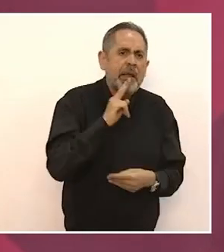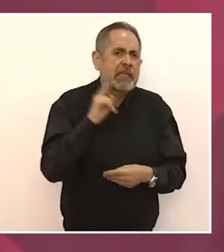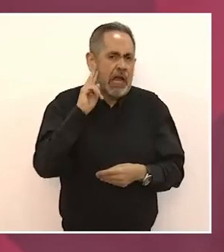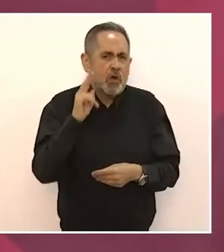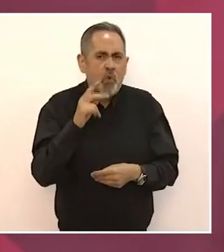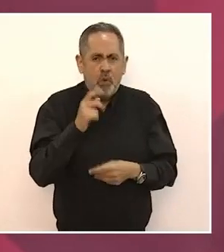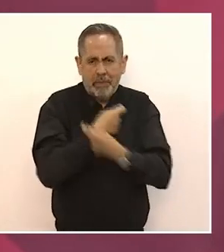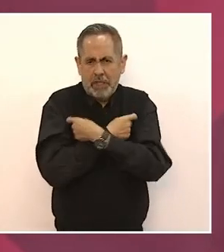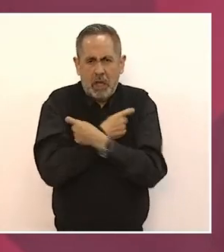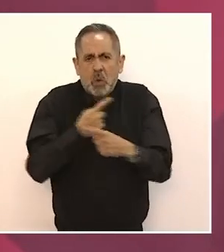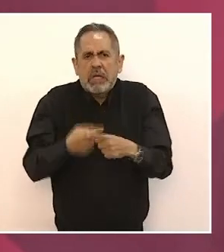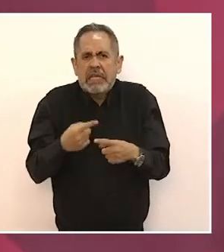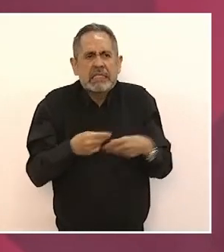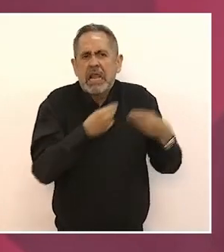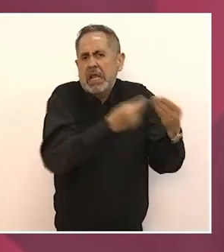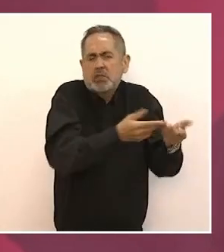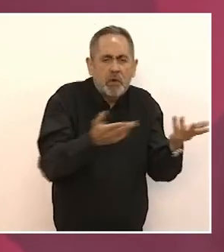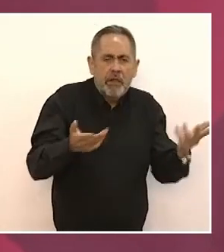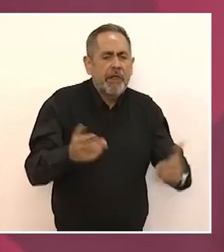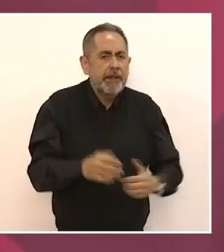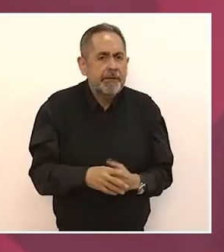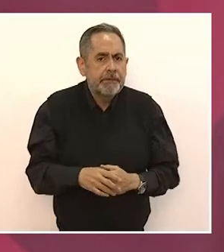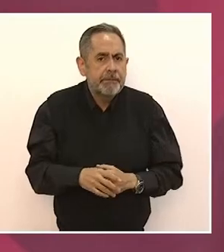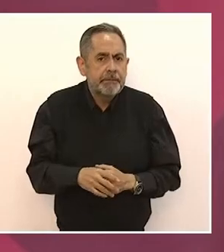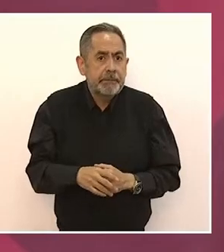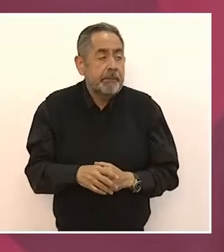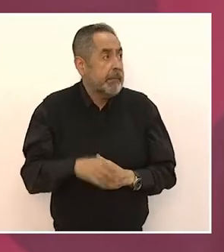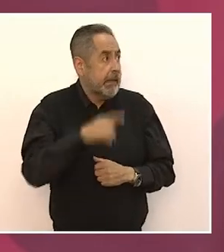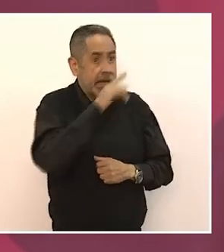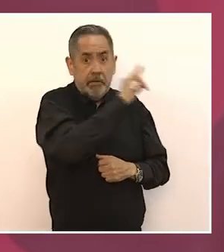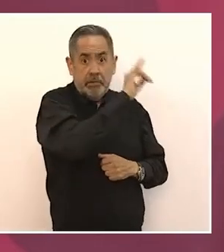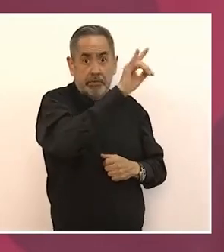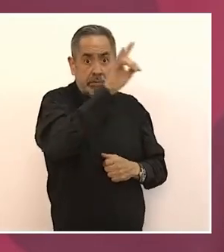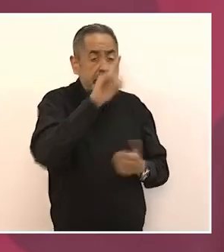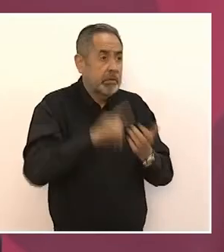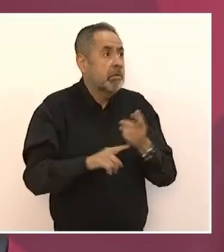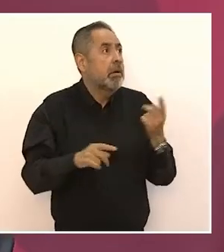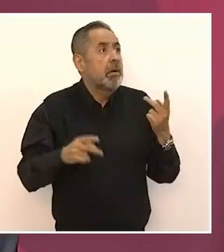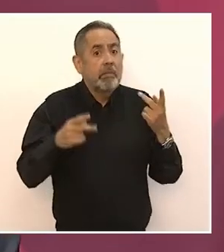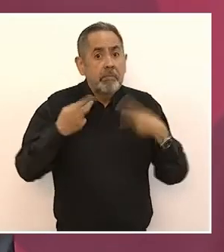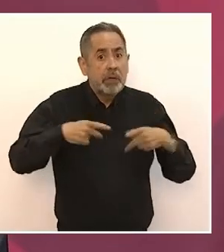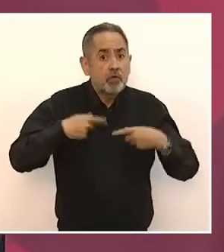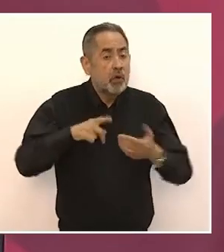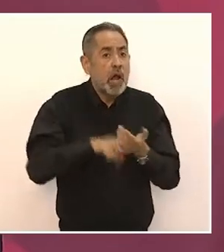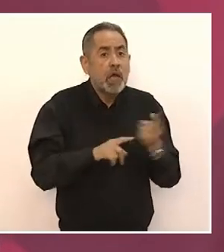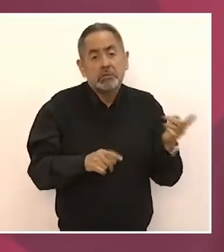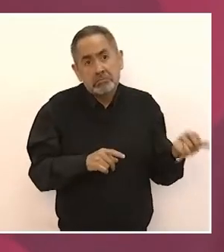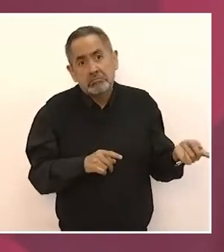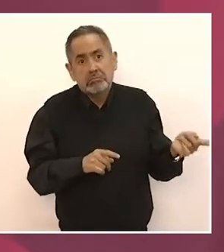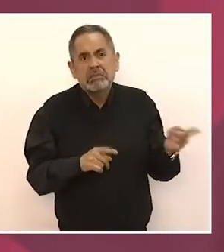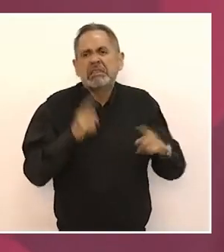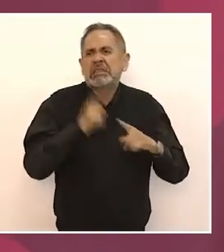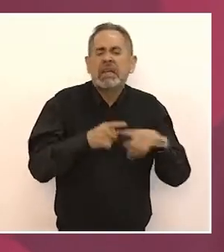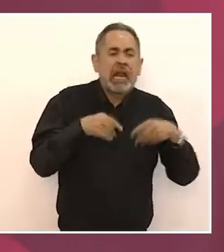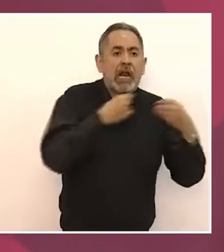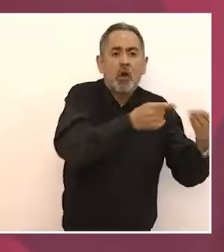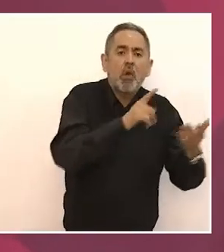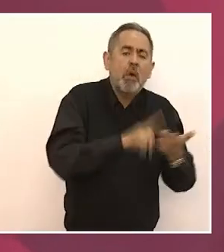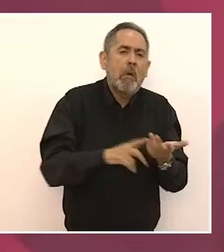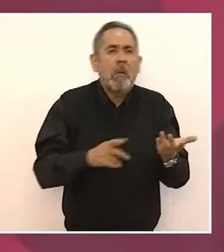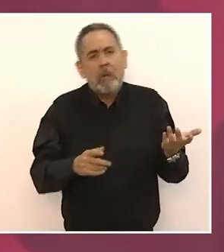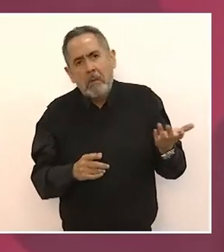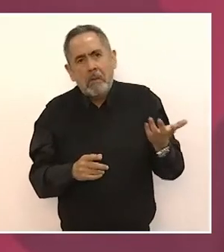puras personas de